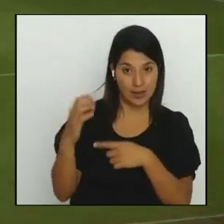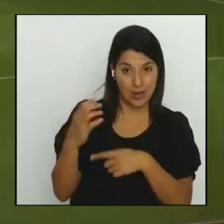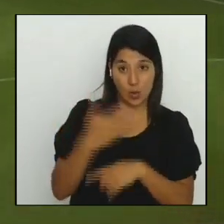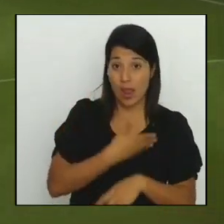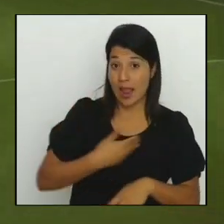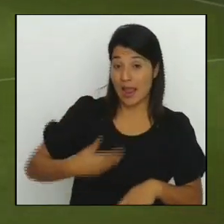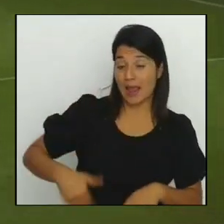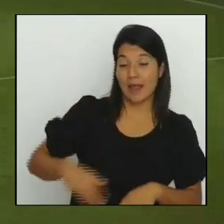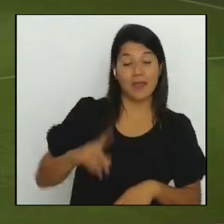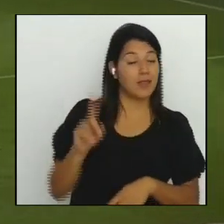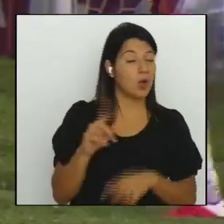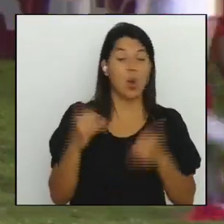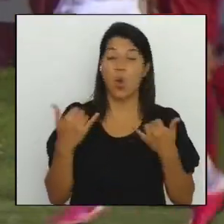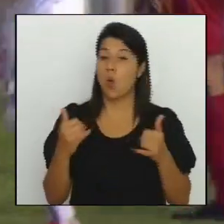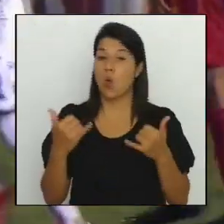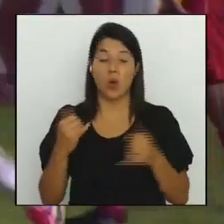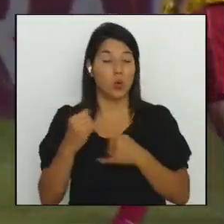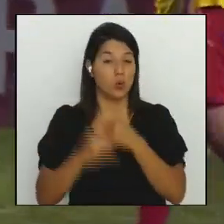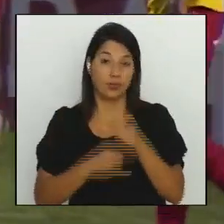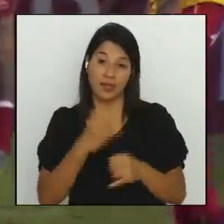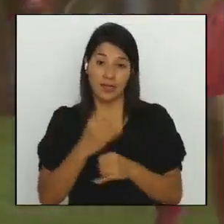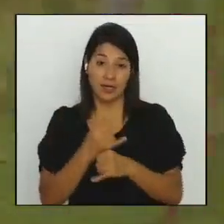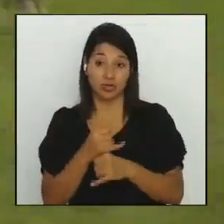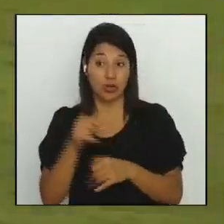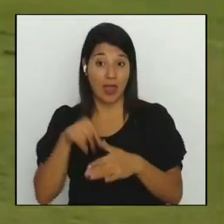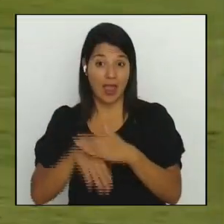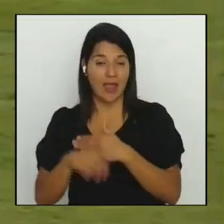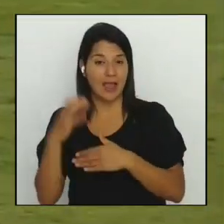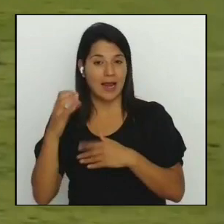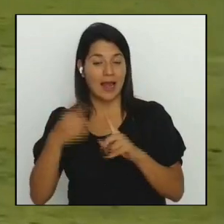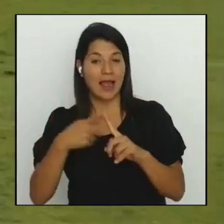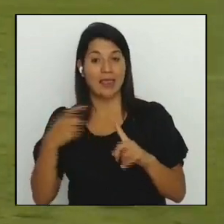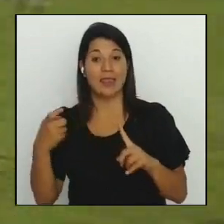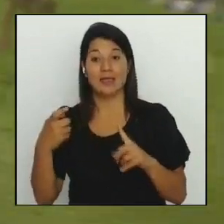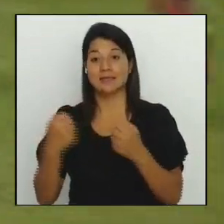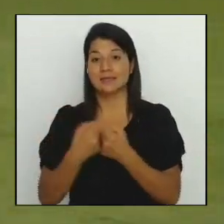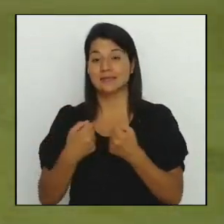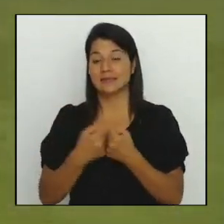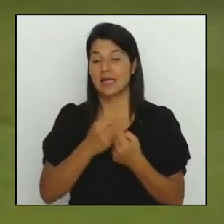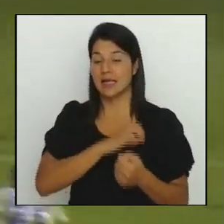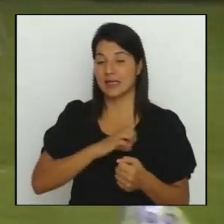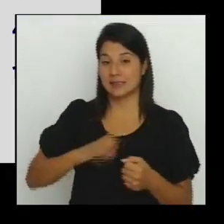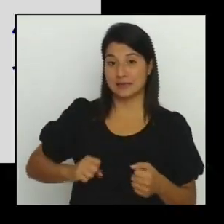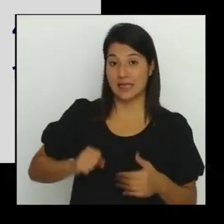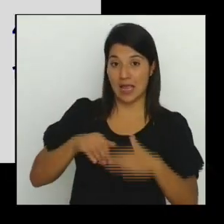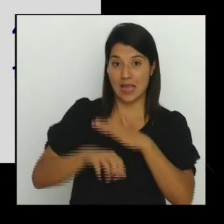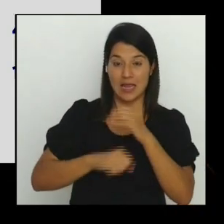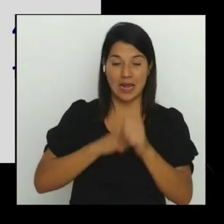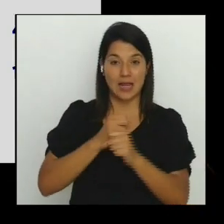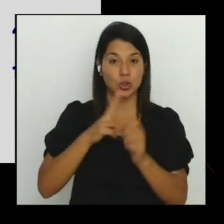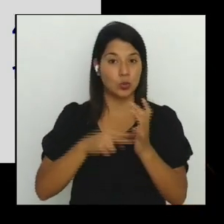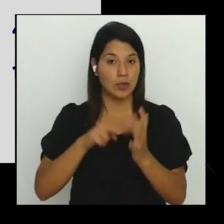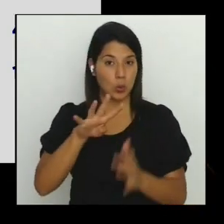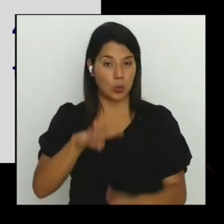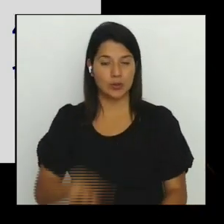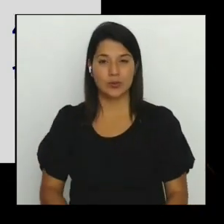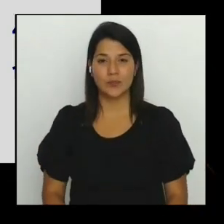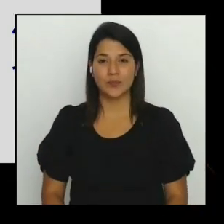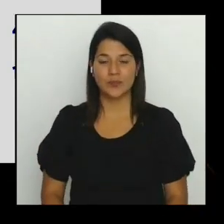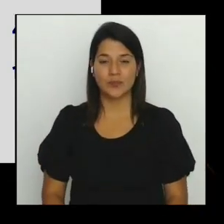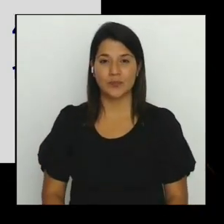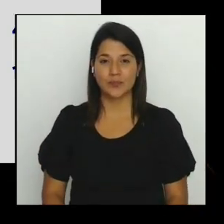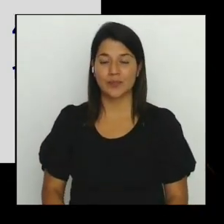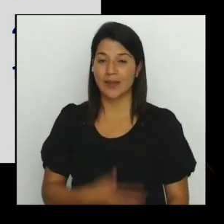internacional en este reducto desde que enfrentaron al salvadoreño Luis Ángel Firpo en el año 2004 en el caso del Herediano